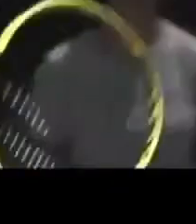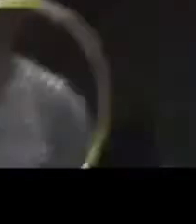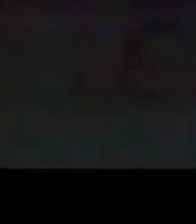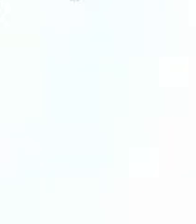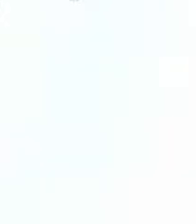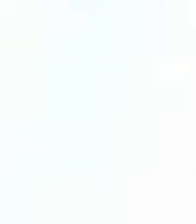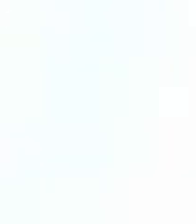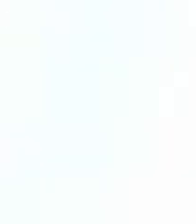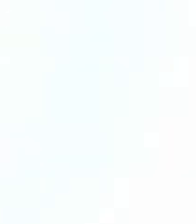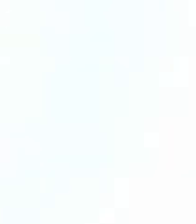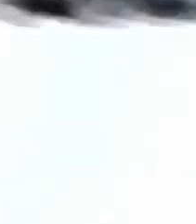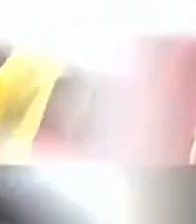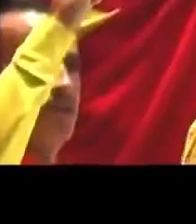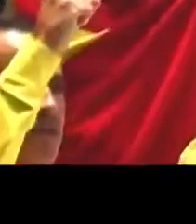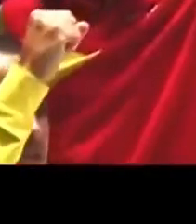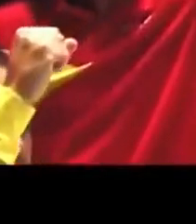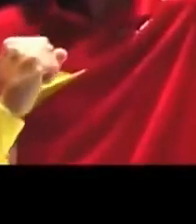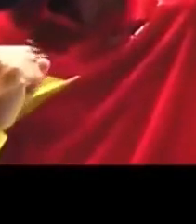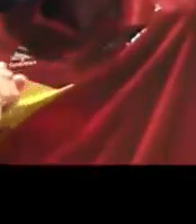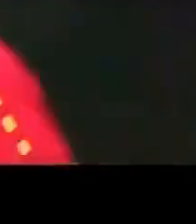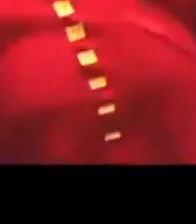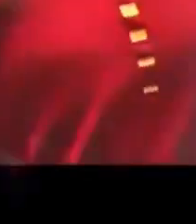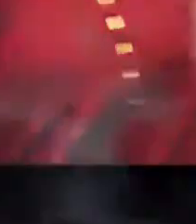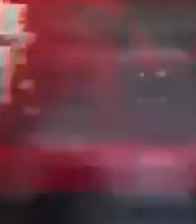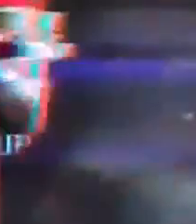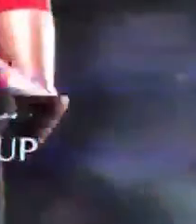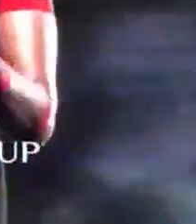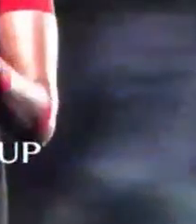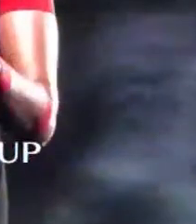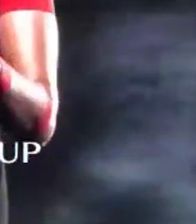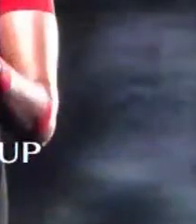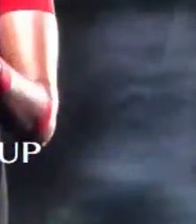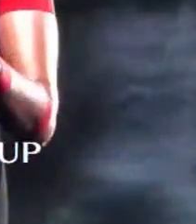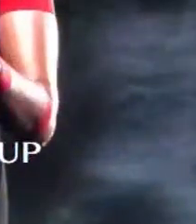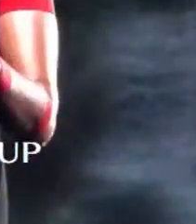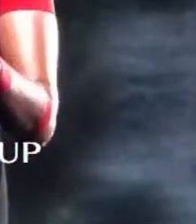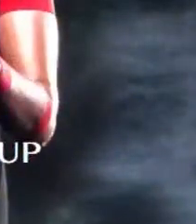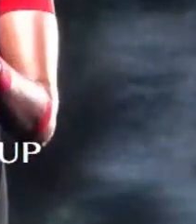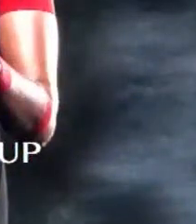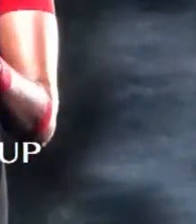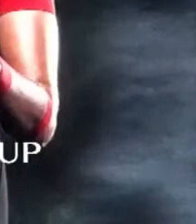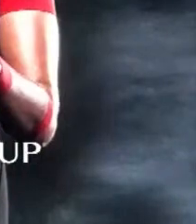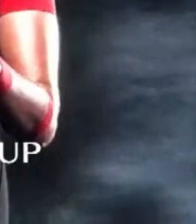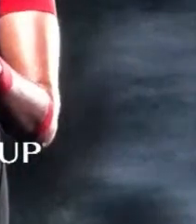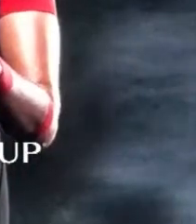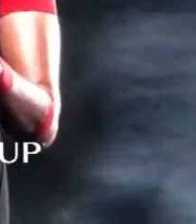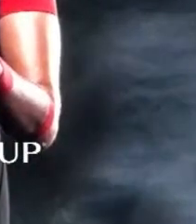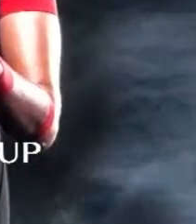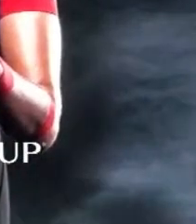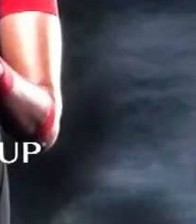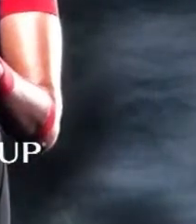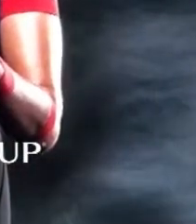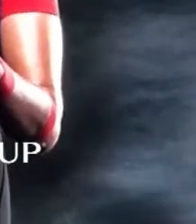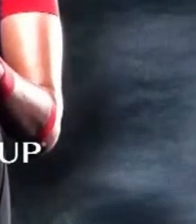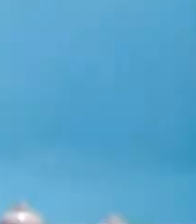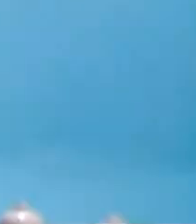El evento deportivo más grande del año. Es por él. Patrocinador oficial de la Copa Davis.